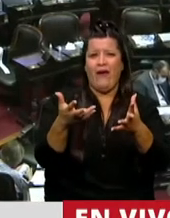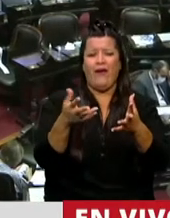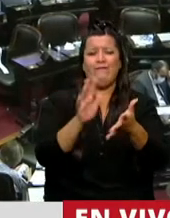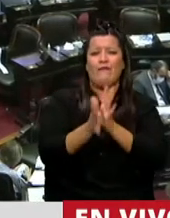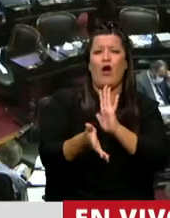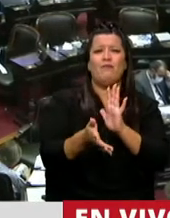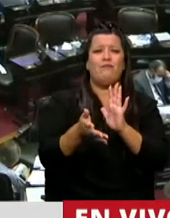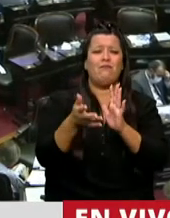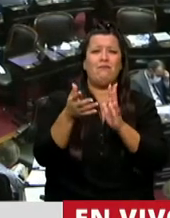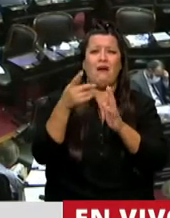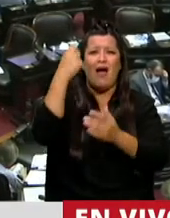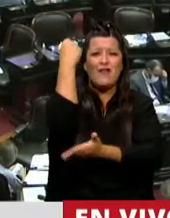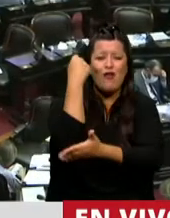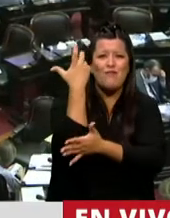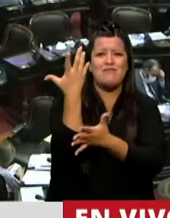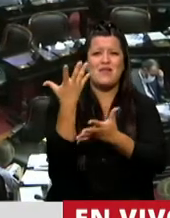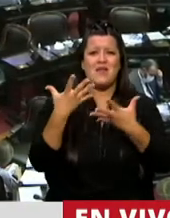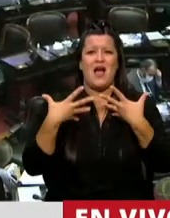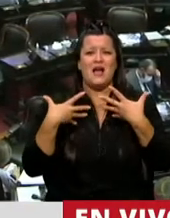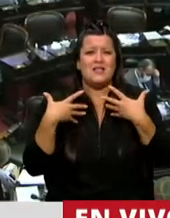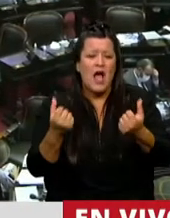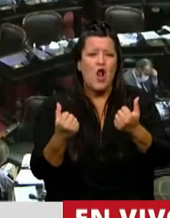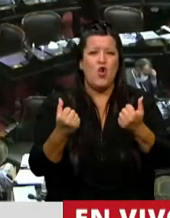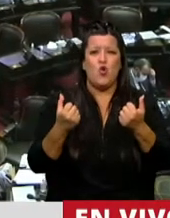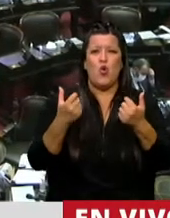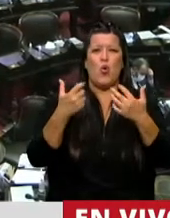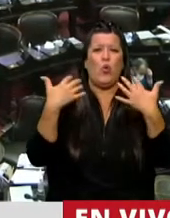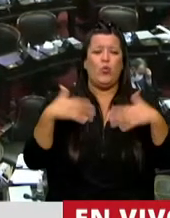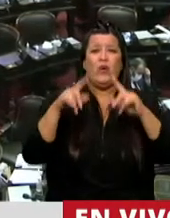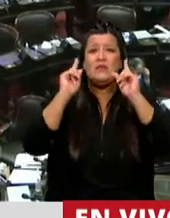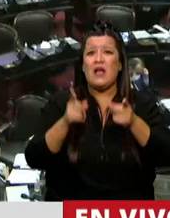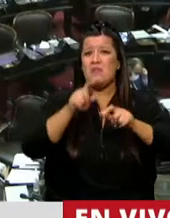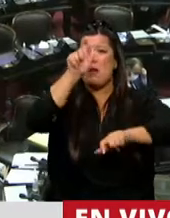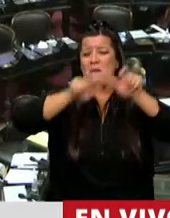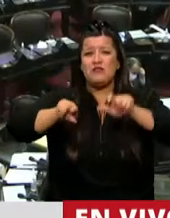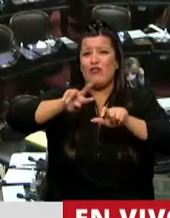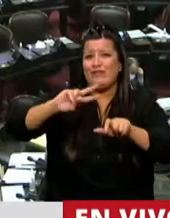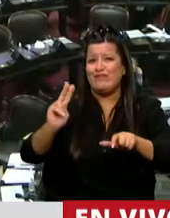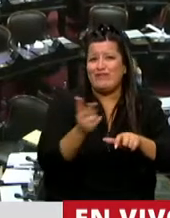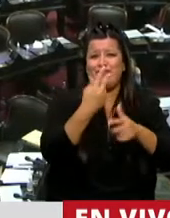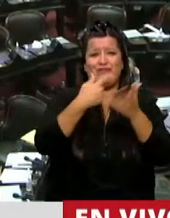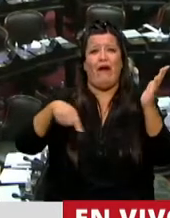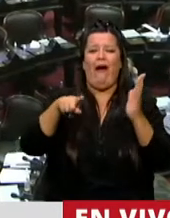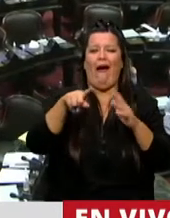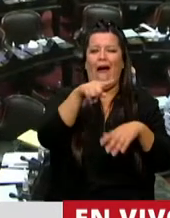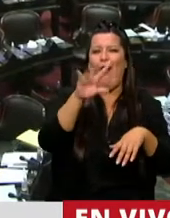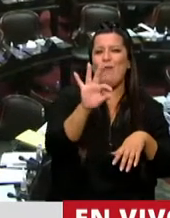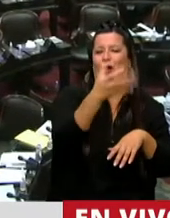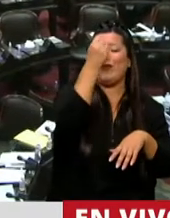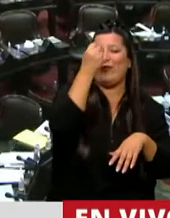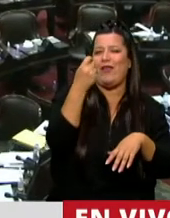costos económicos, sanitarios y, por sobre todo, en los costos humanos de esta pandemia, una oportunidad para